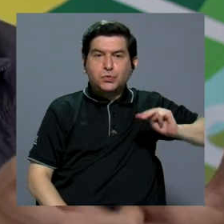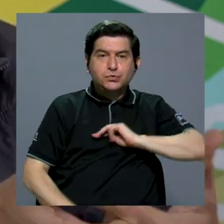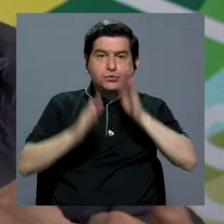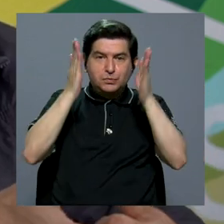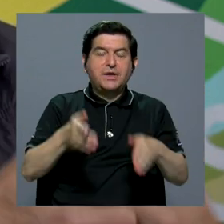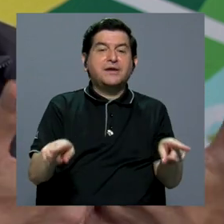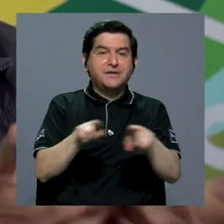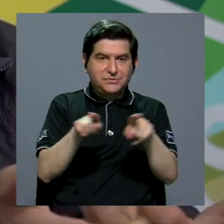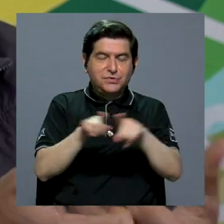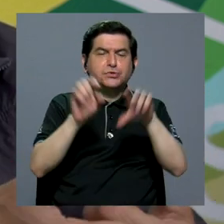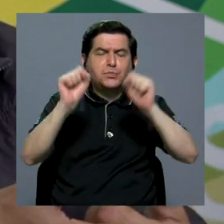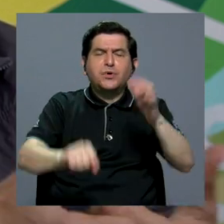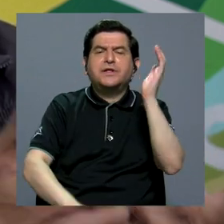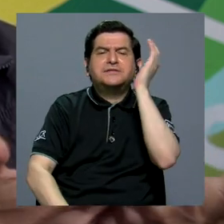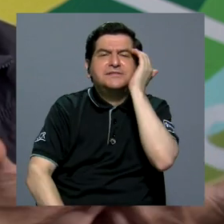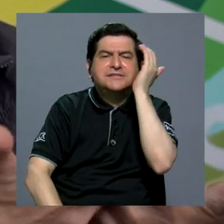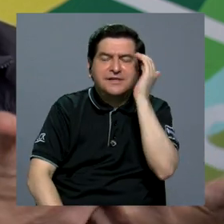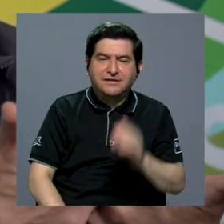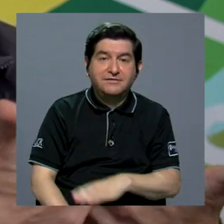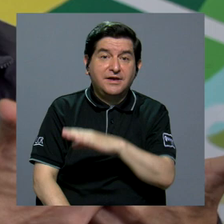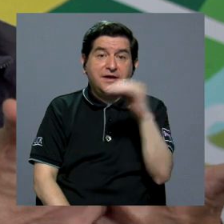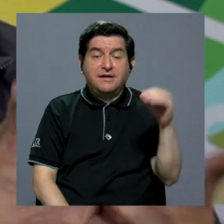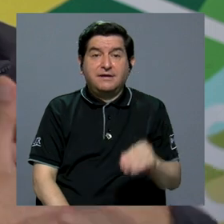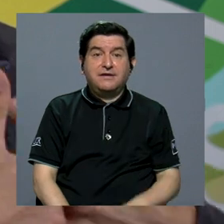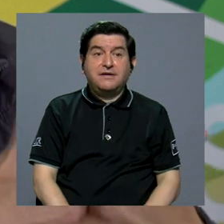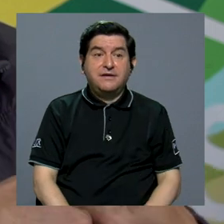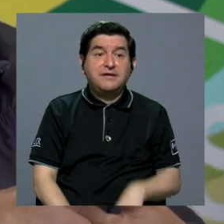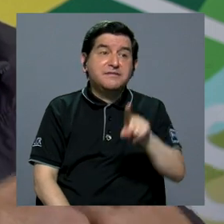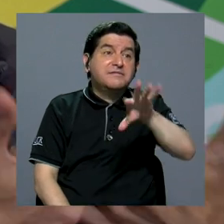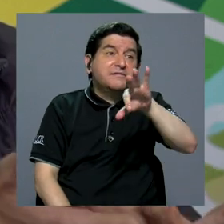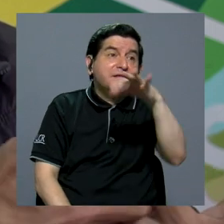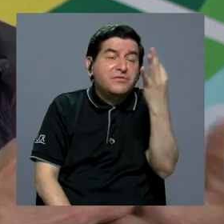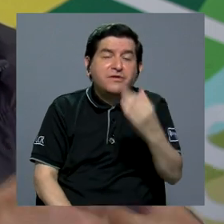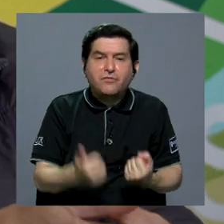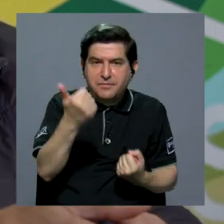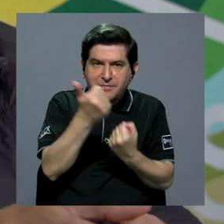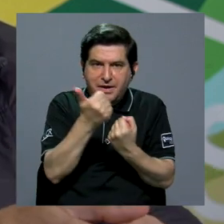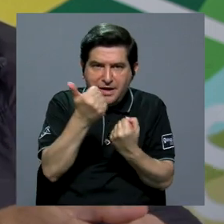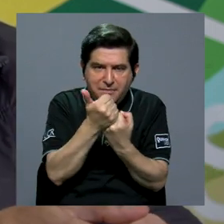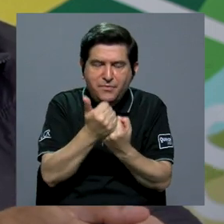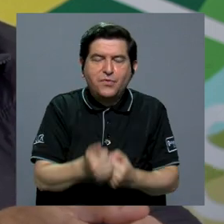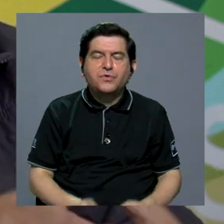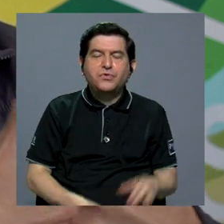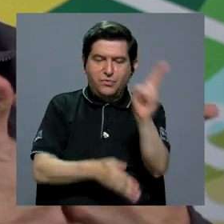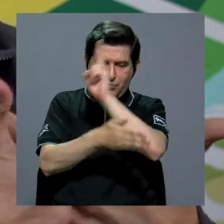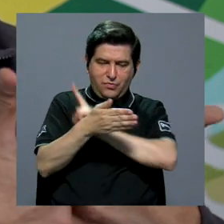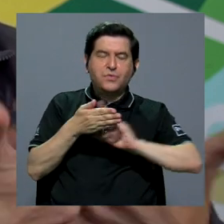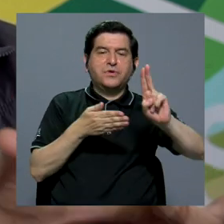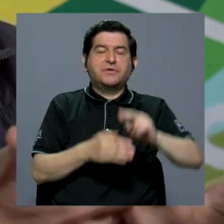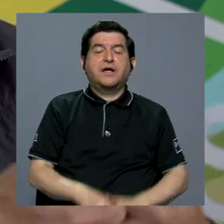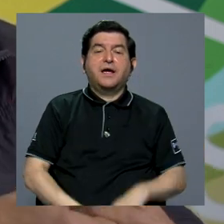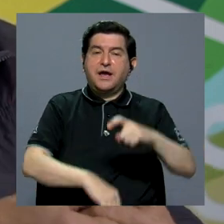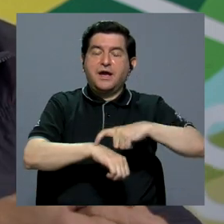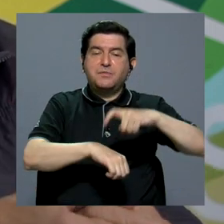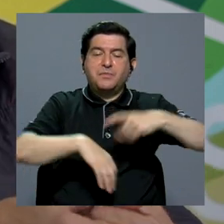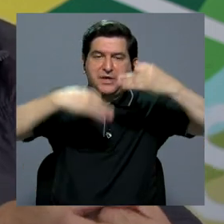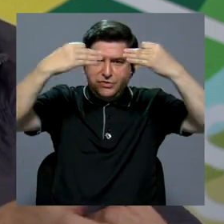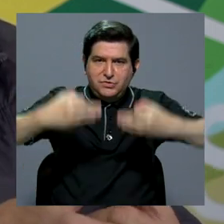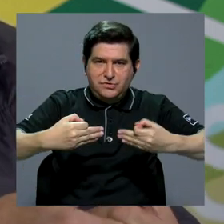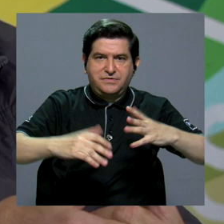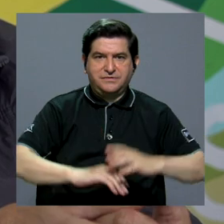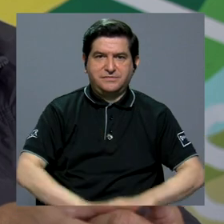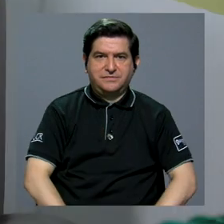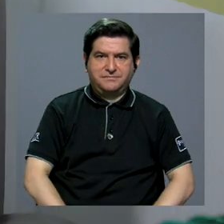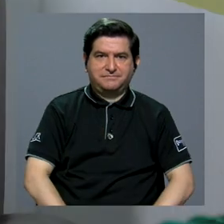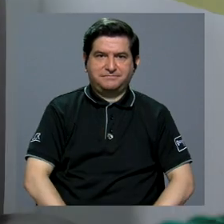puedan también conocer y de alguna manera apoyarse en la academia cuando tenga que tomar decisiones de este